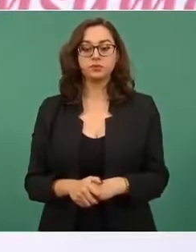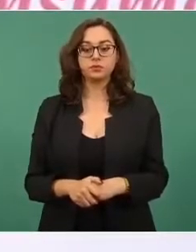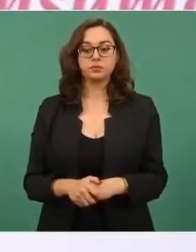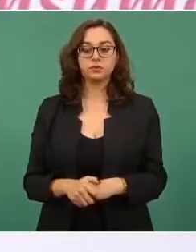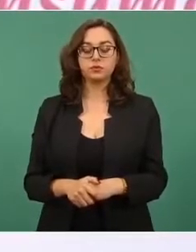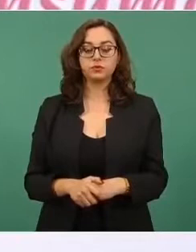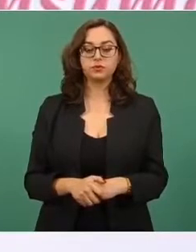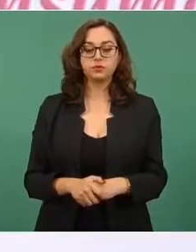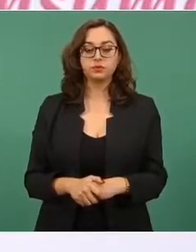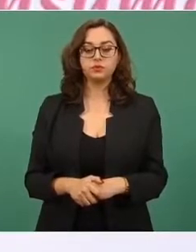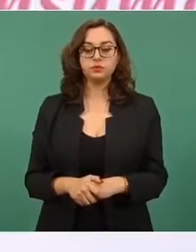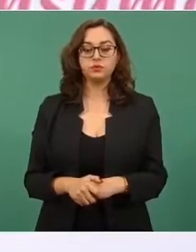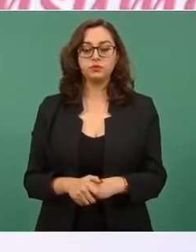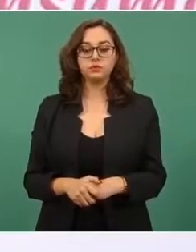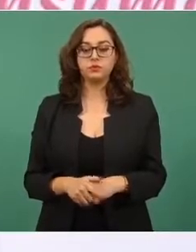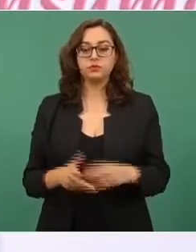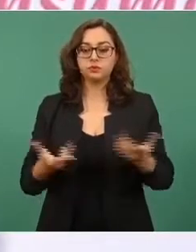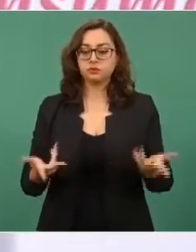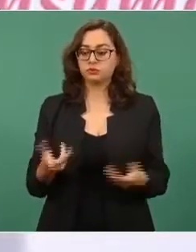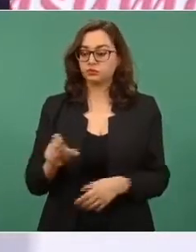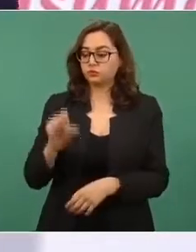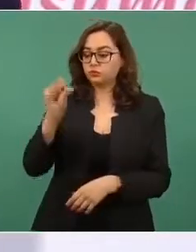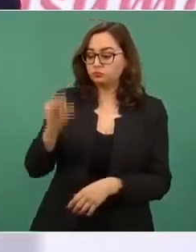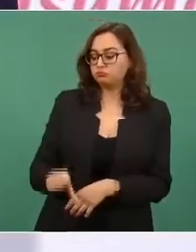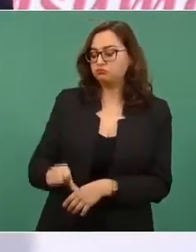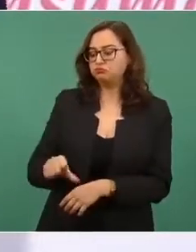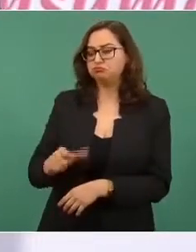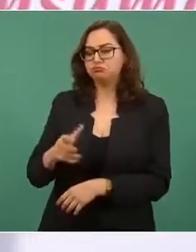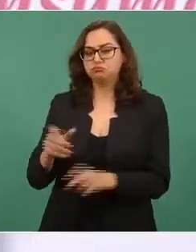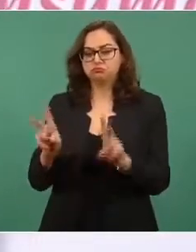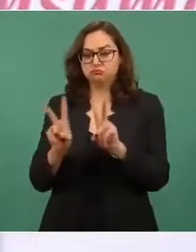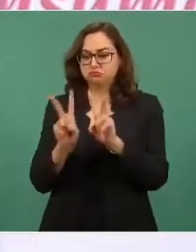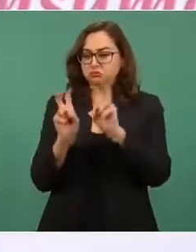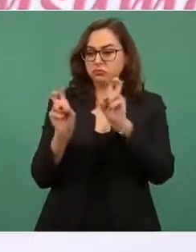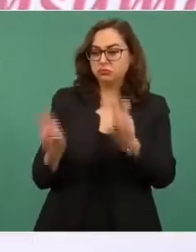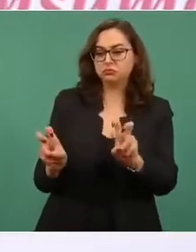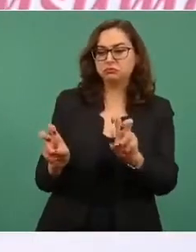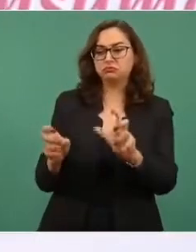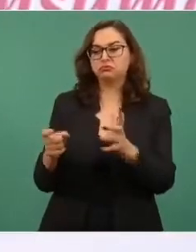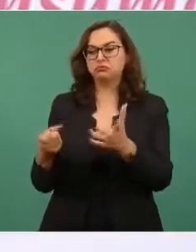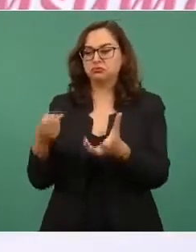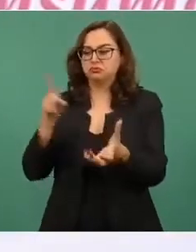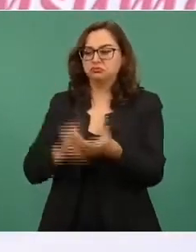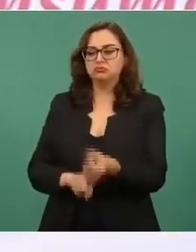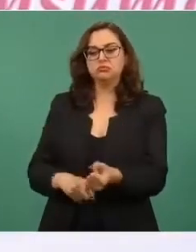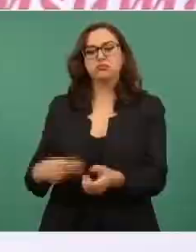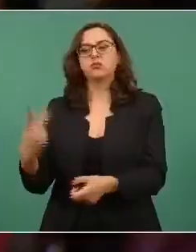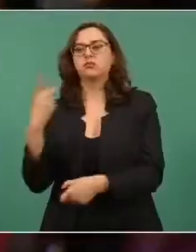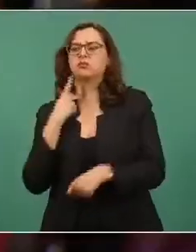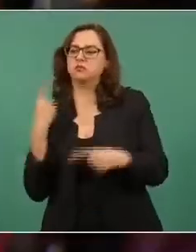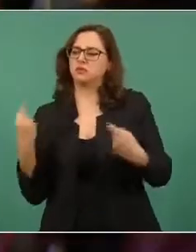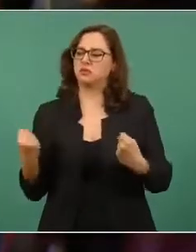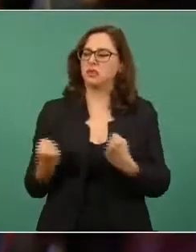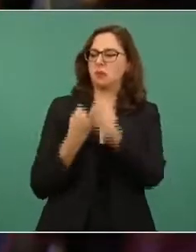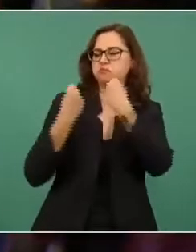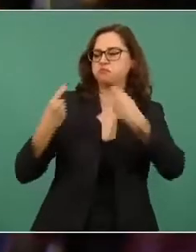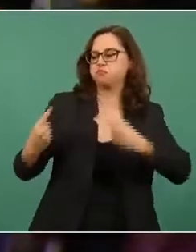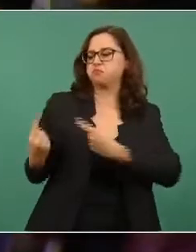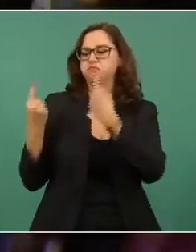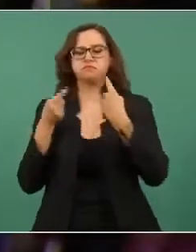confrontaciones internas entre liberales y conservadores